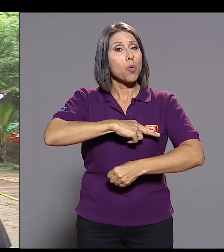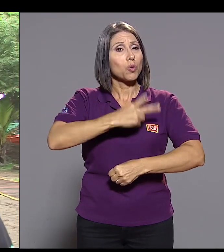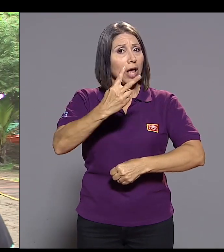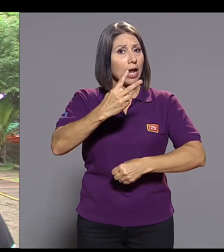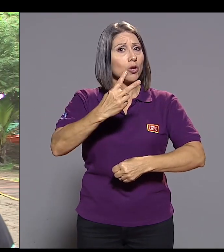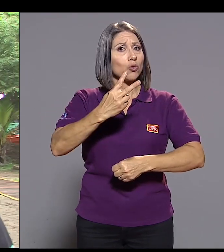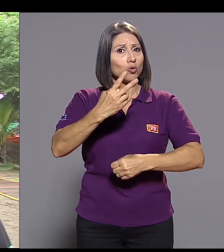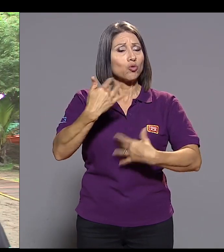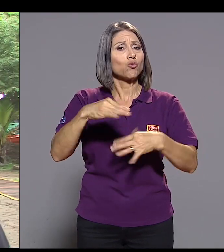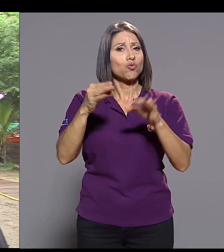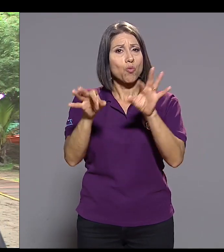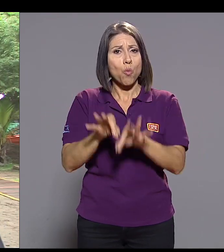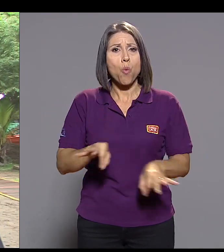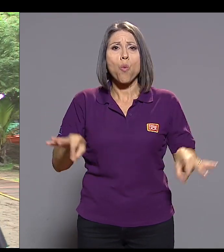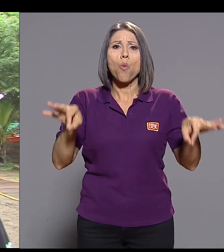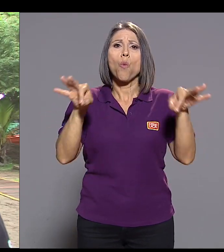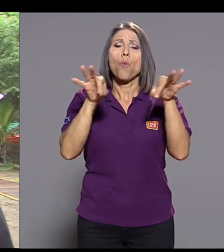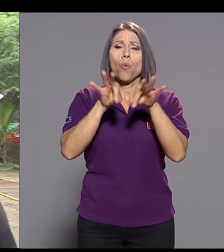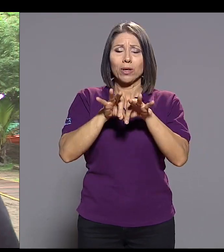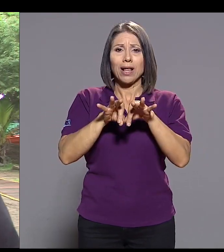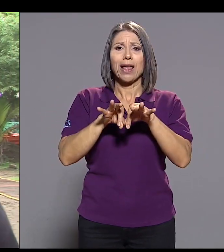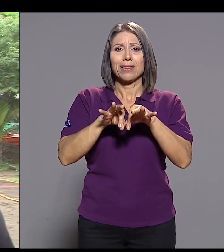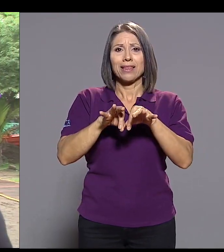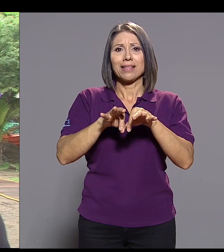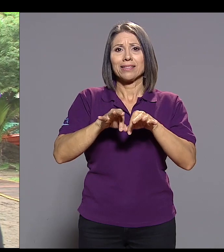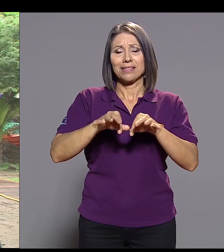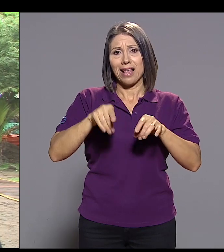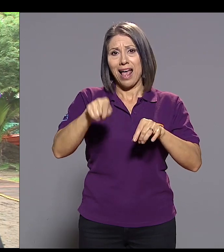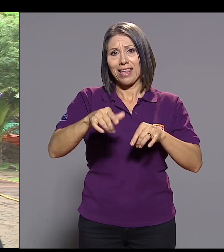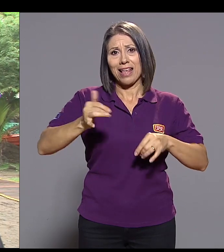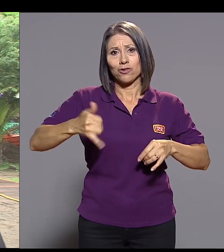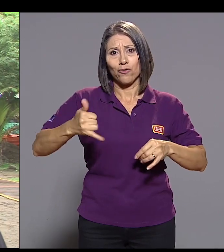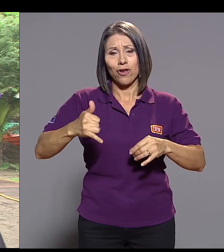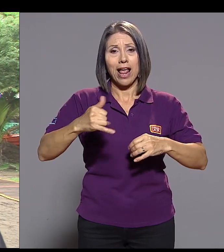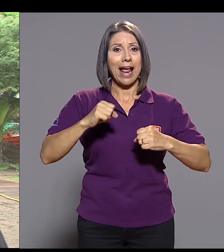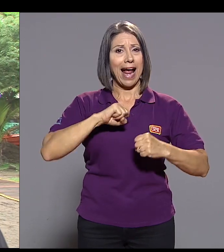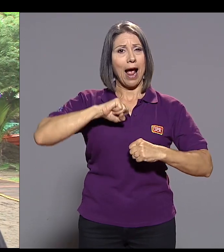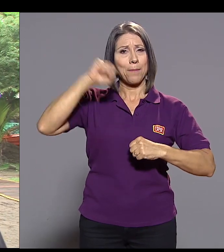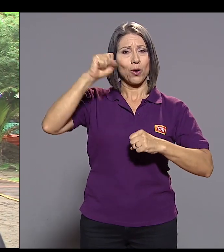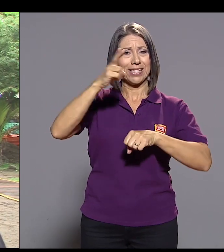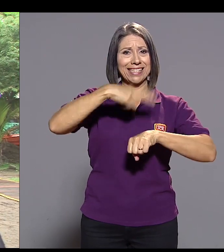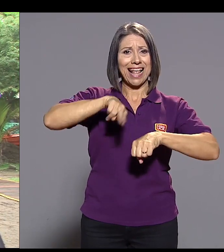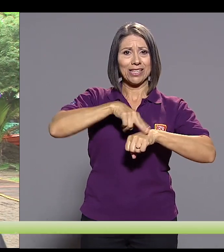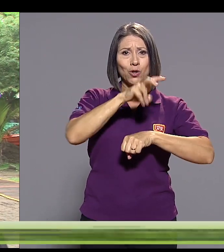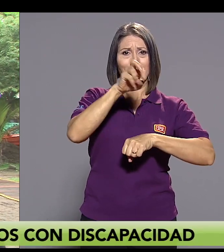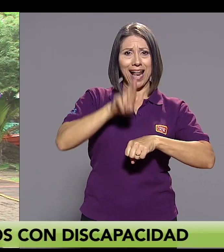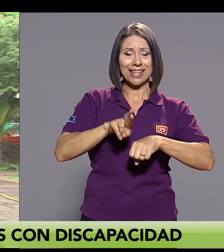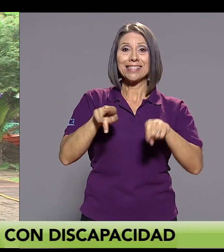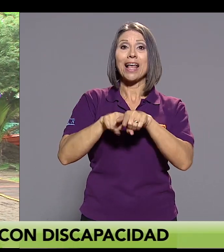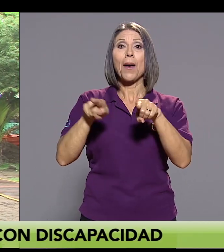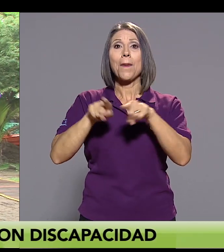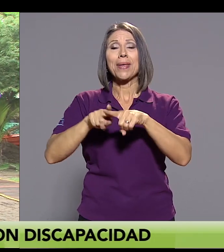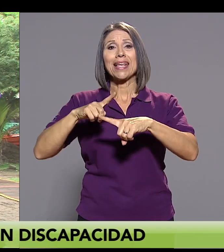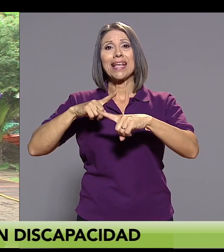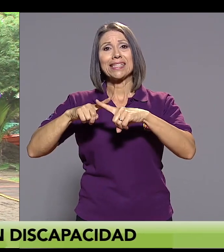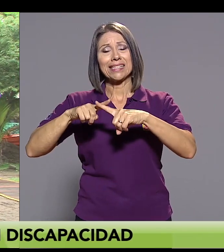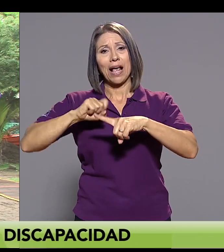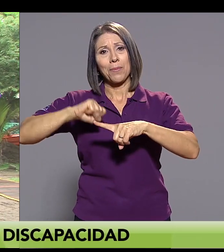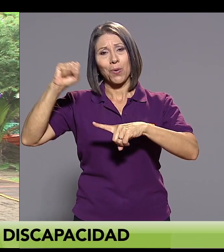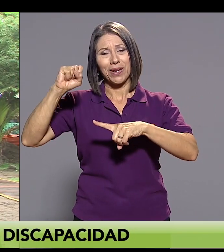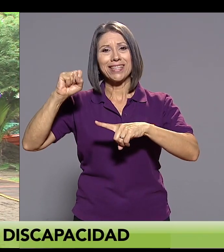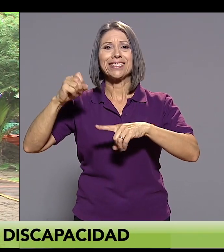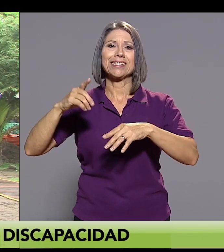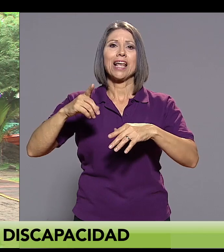Tuvimos voluntarios de, por decirlo así, de importancia en lo que es el ámbito del surf entre campeones nacionales y